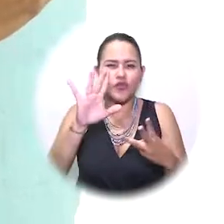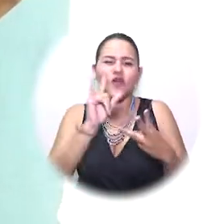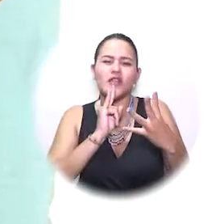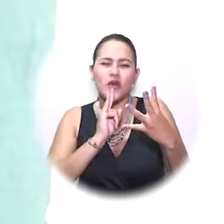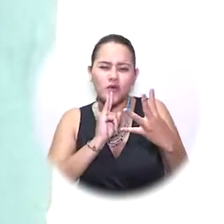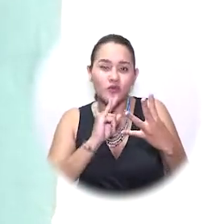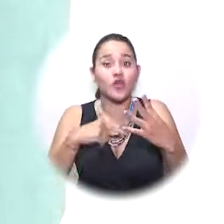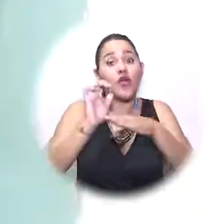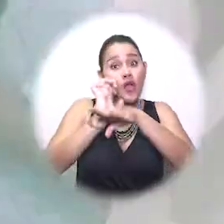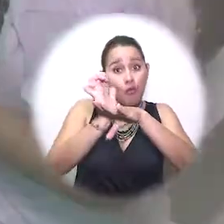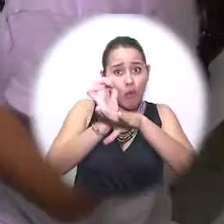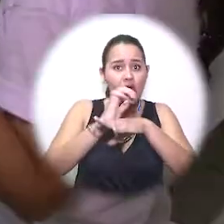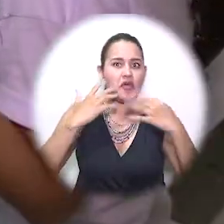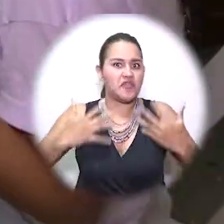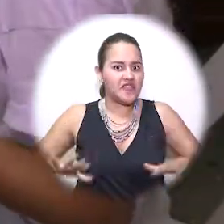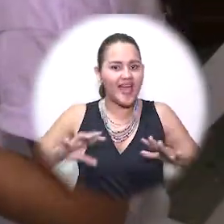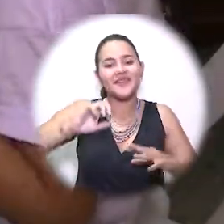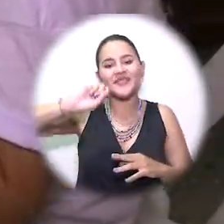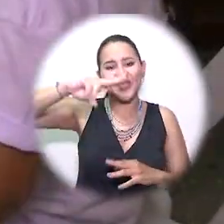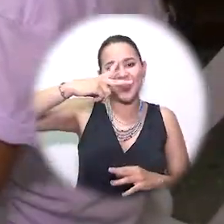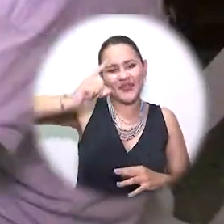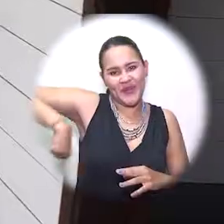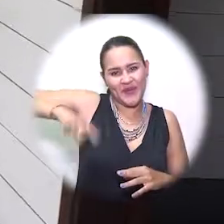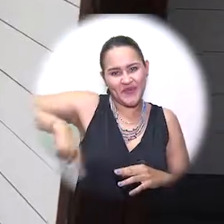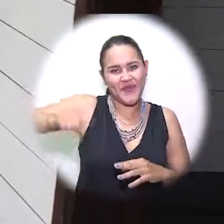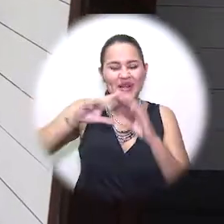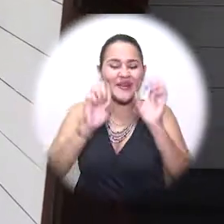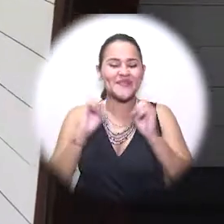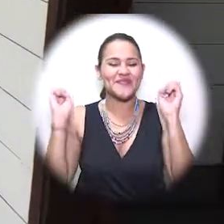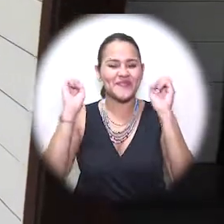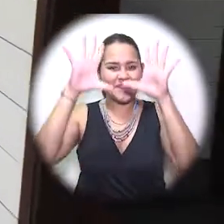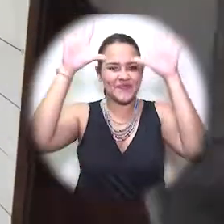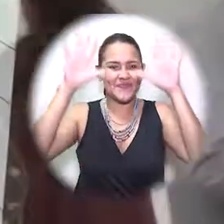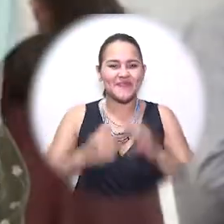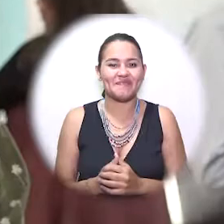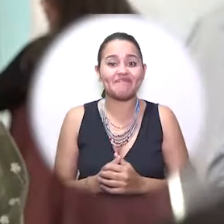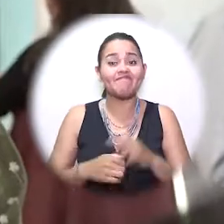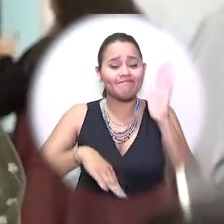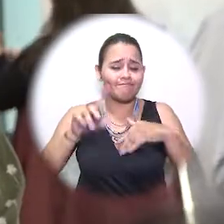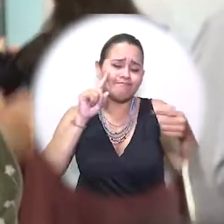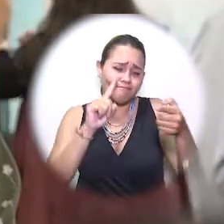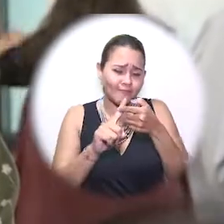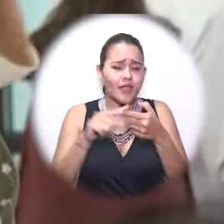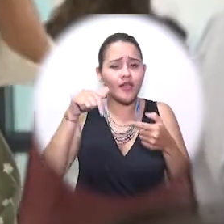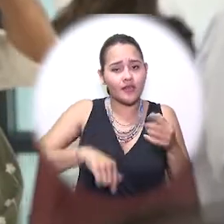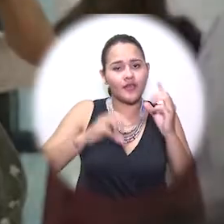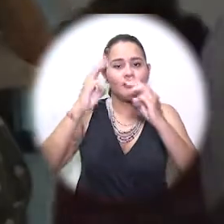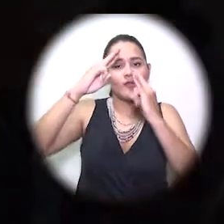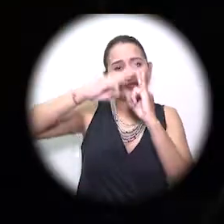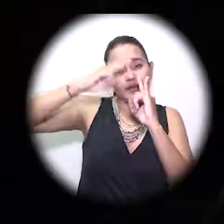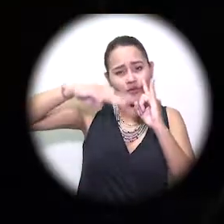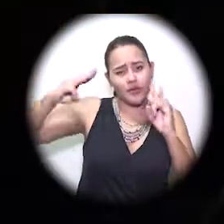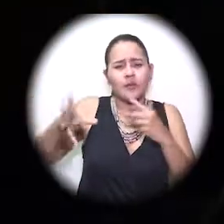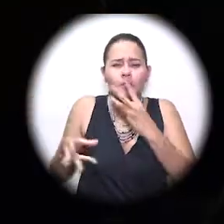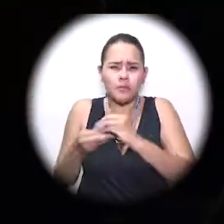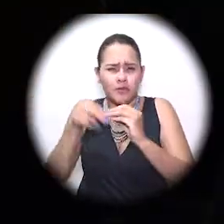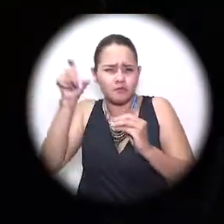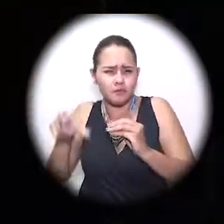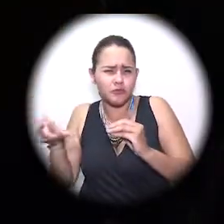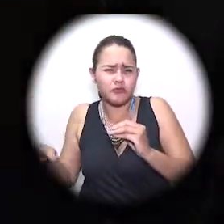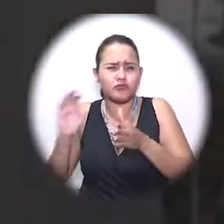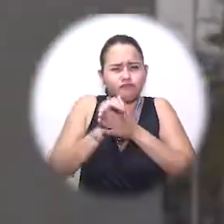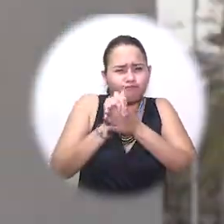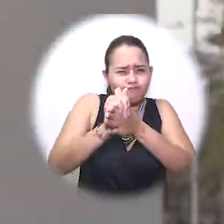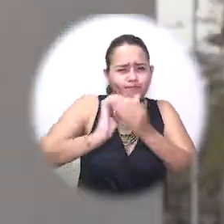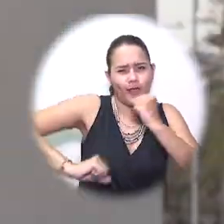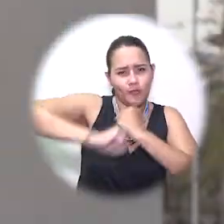ecuatorianos en el cierre de la segunda versión de la Escuela Internacional del Realismo Mágico, co-dirigida entre la Universidad del Magdalena y Outliers